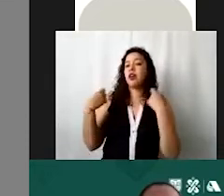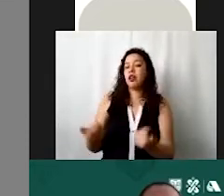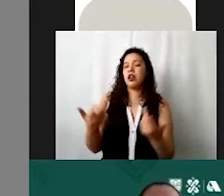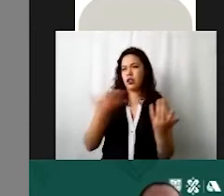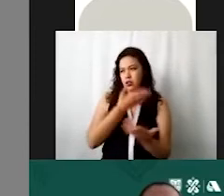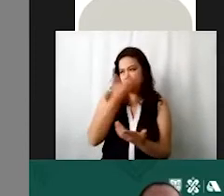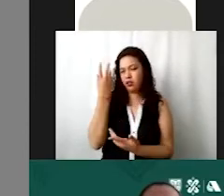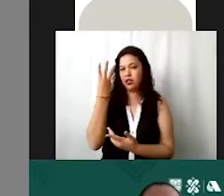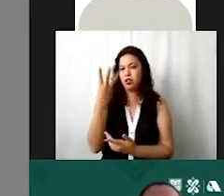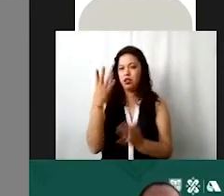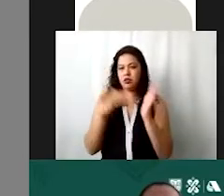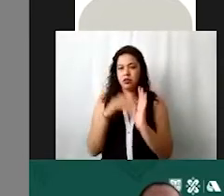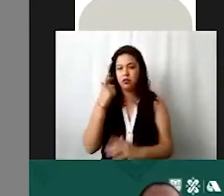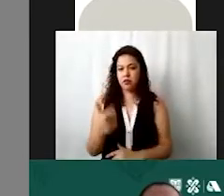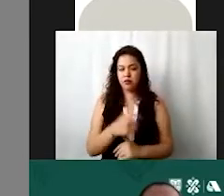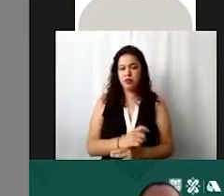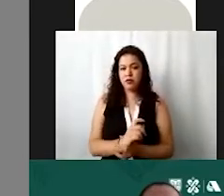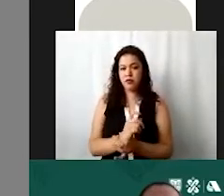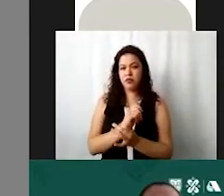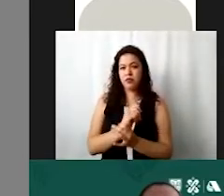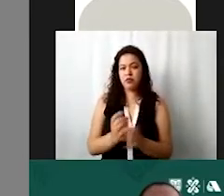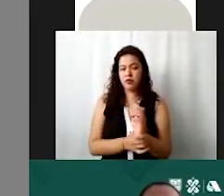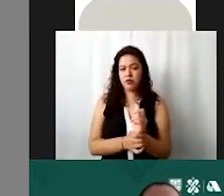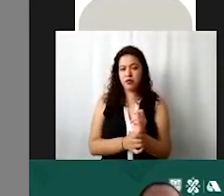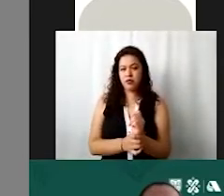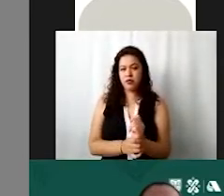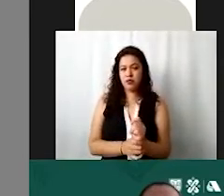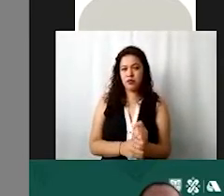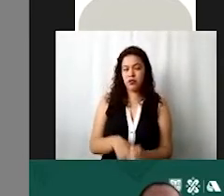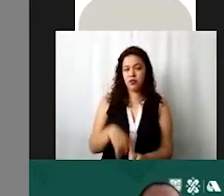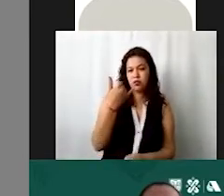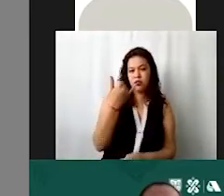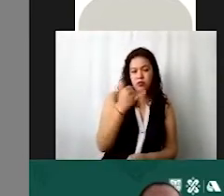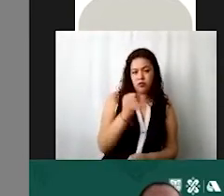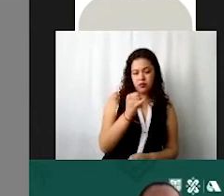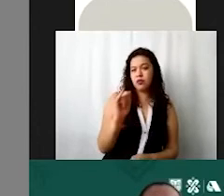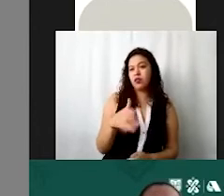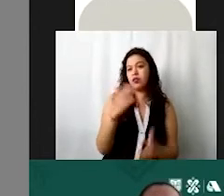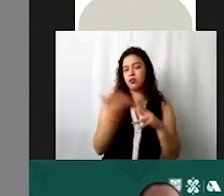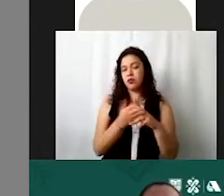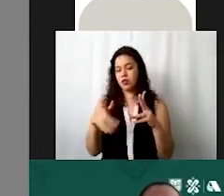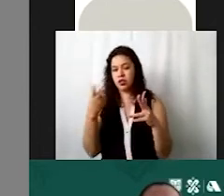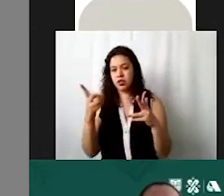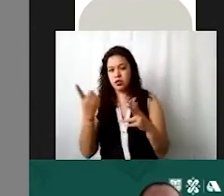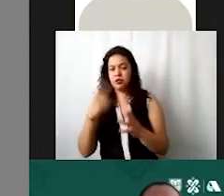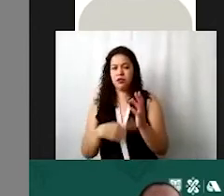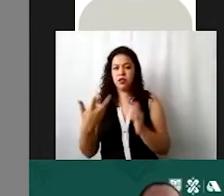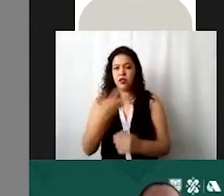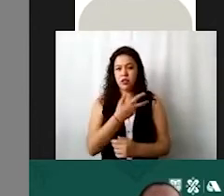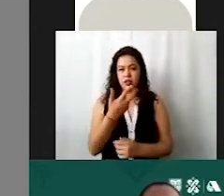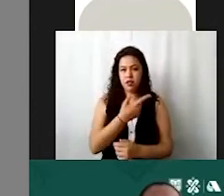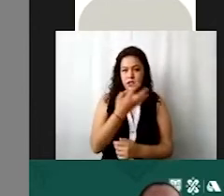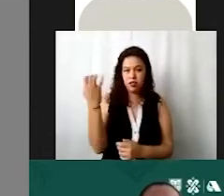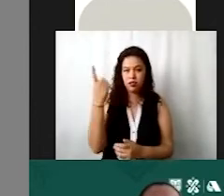sé tres mil pesos y yo pago la prima mitad en junio y mitad en diciembre entonces si son tres mil son mil quinientos yo le tendría que